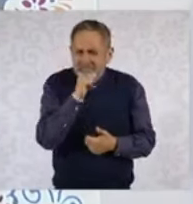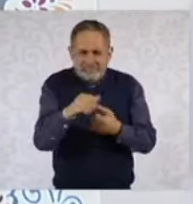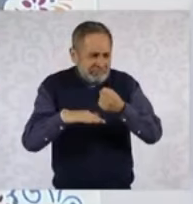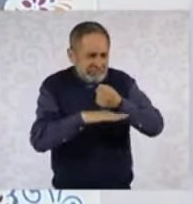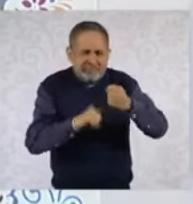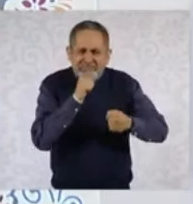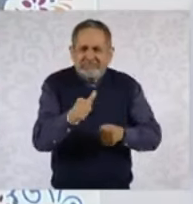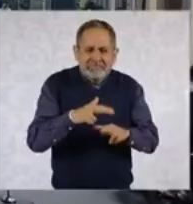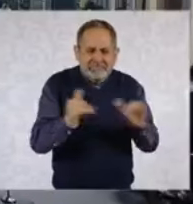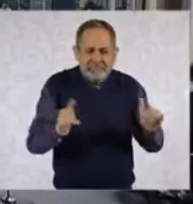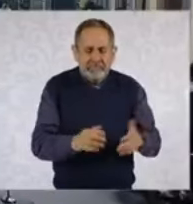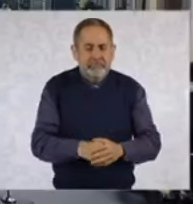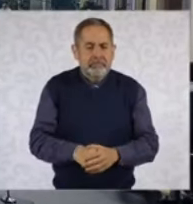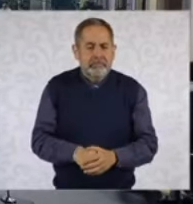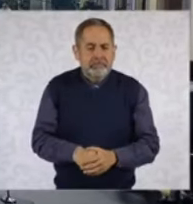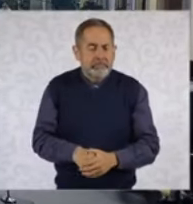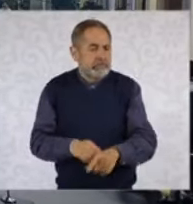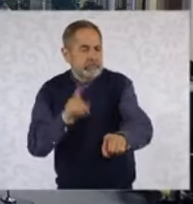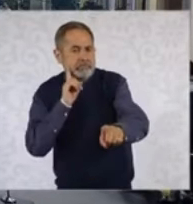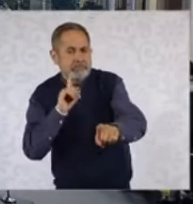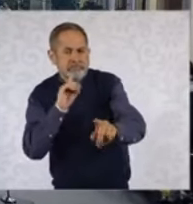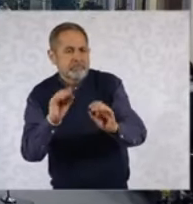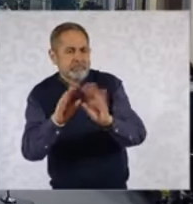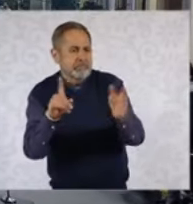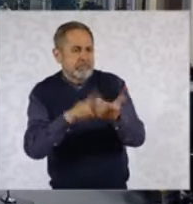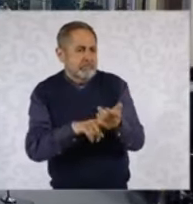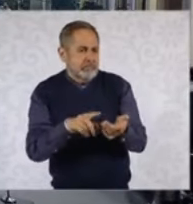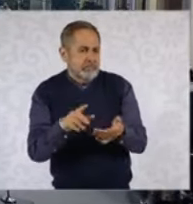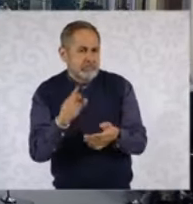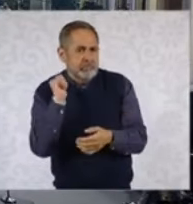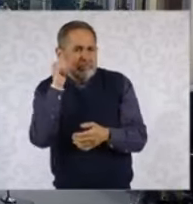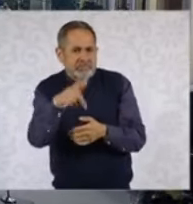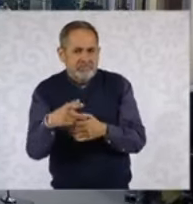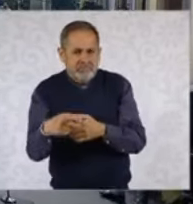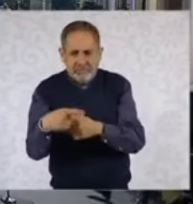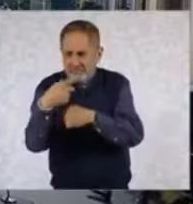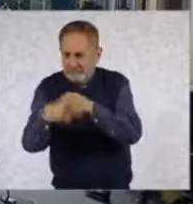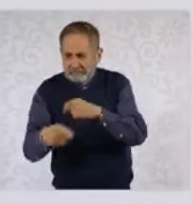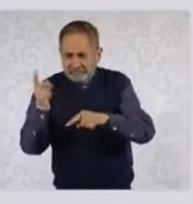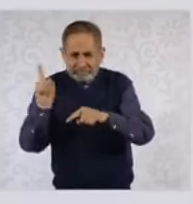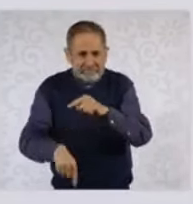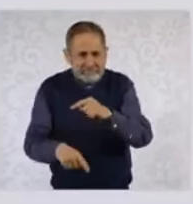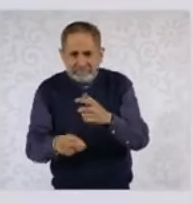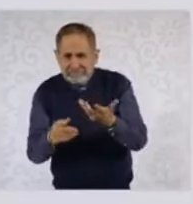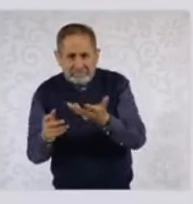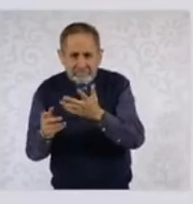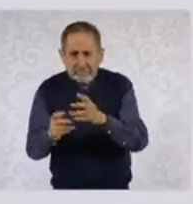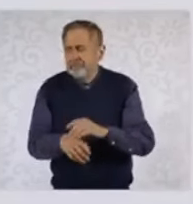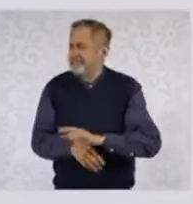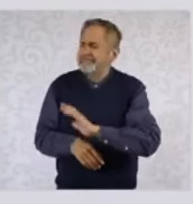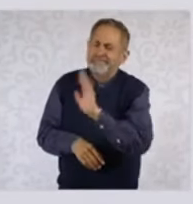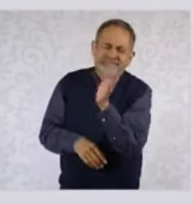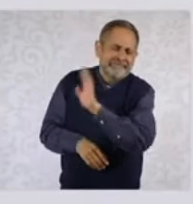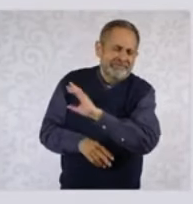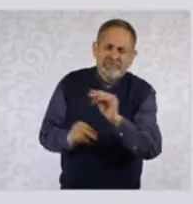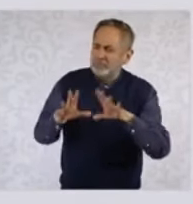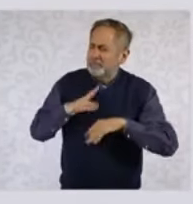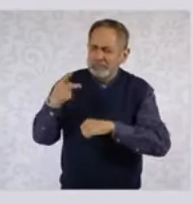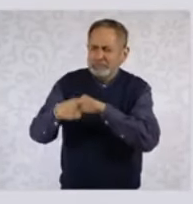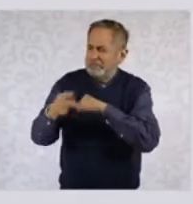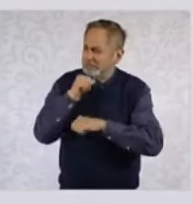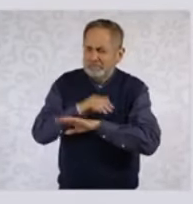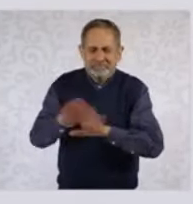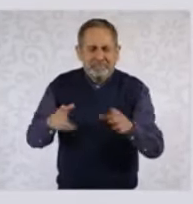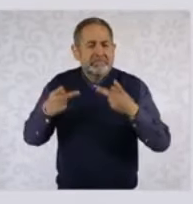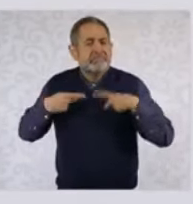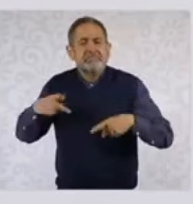Con todos estos argumentos, entonces, ¿queda claro que no peligra la reforma que al No peligra la reforma al Poder Judicial. El